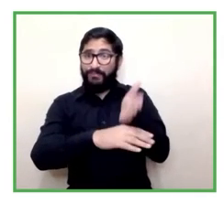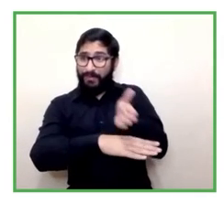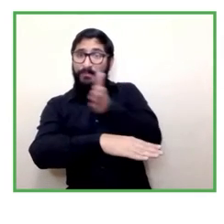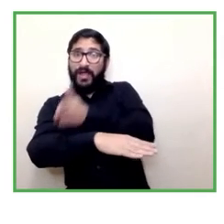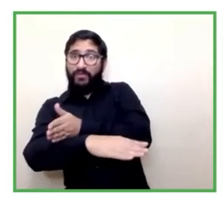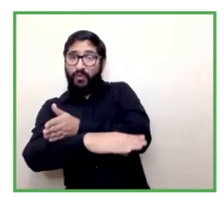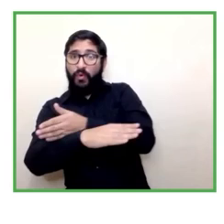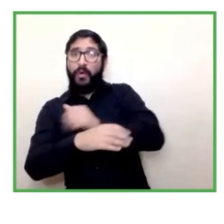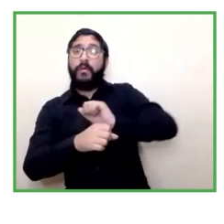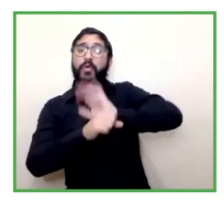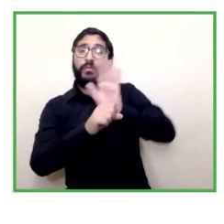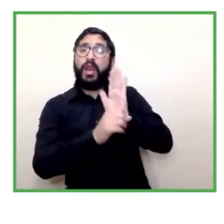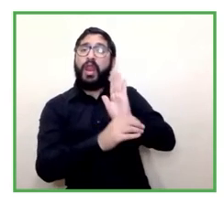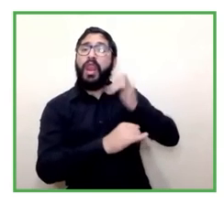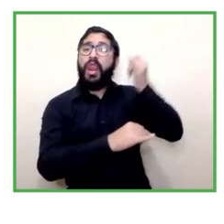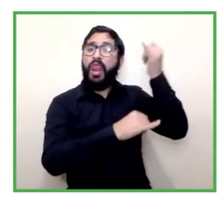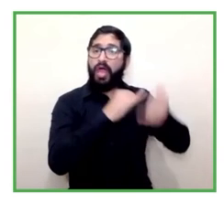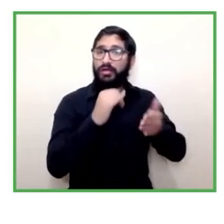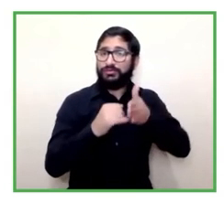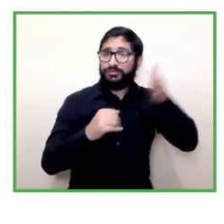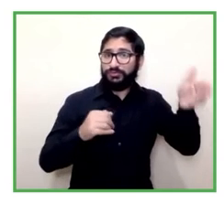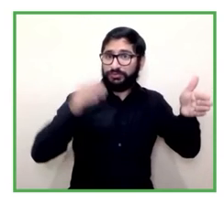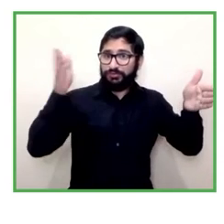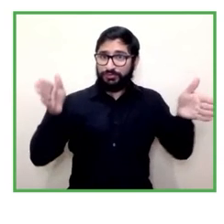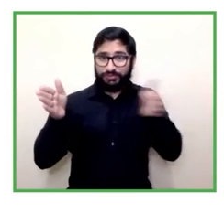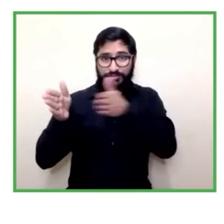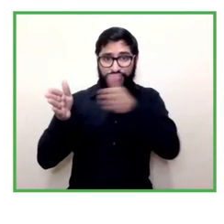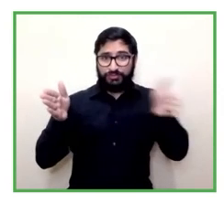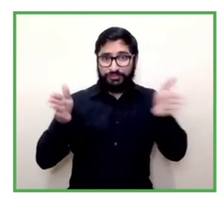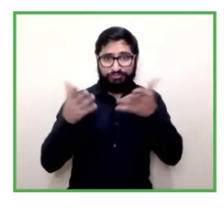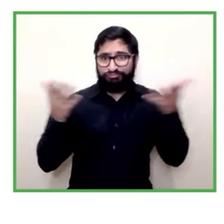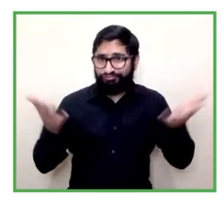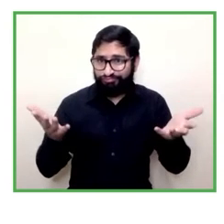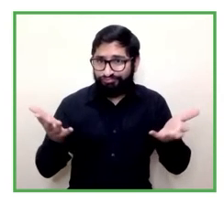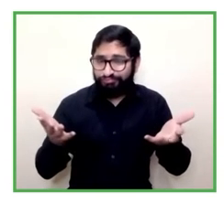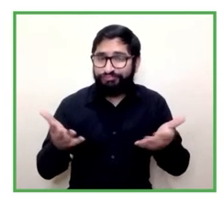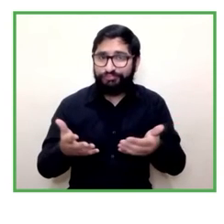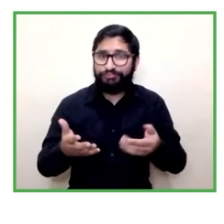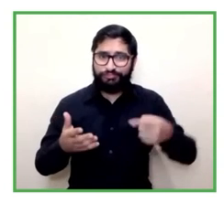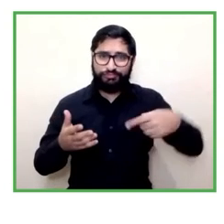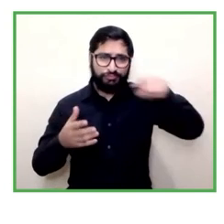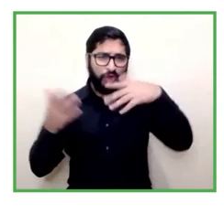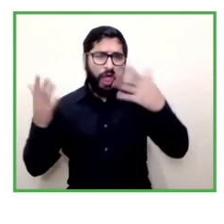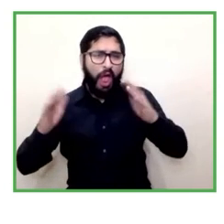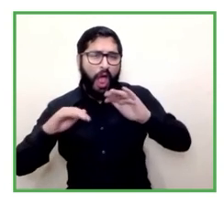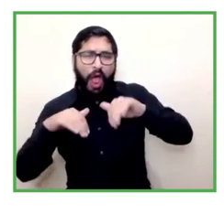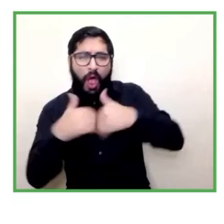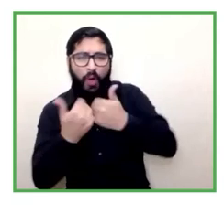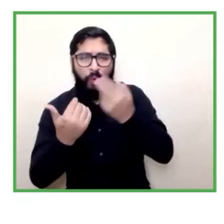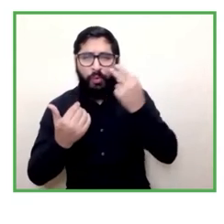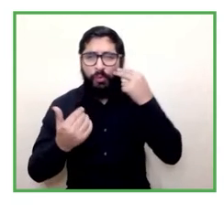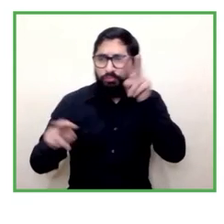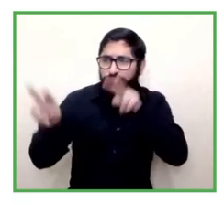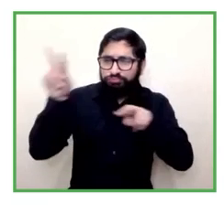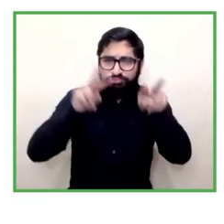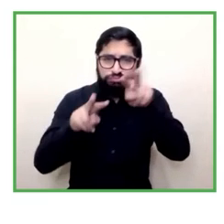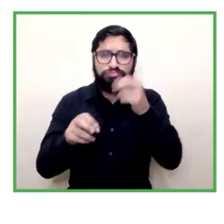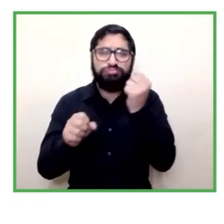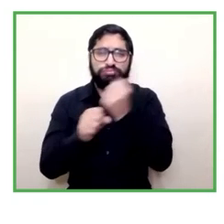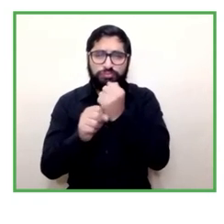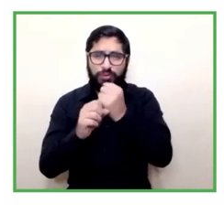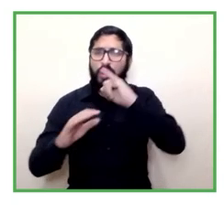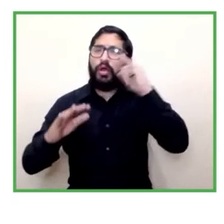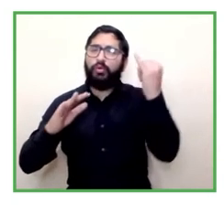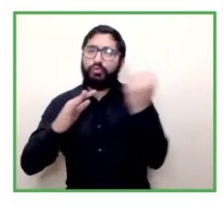y cómo lo han observado para las personas con discapacidad para la inclusión laboral entonces partiría como con ese